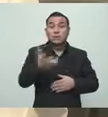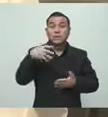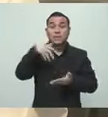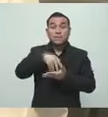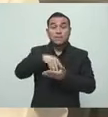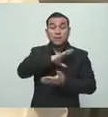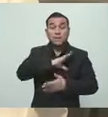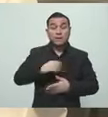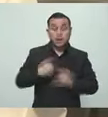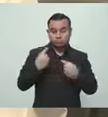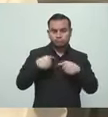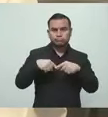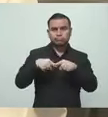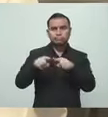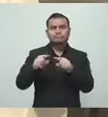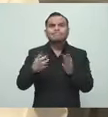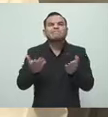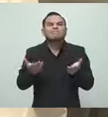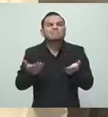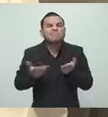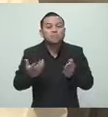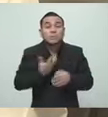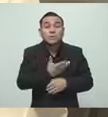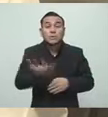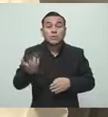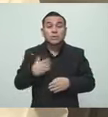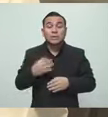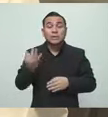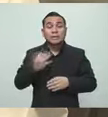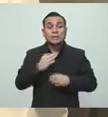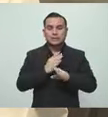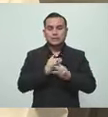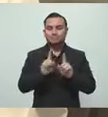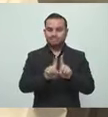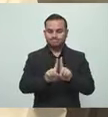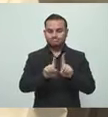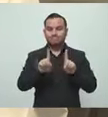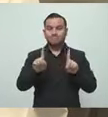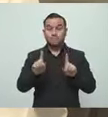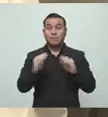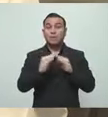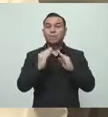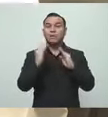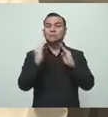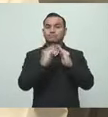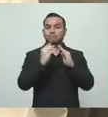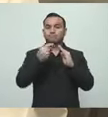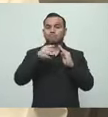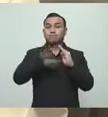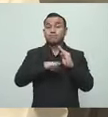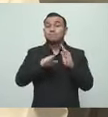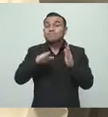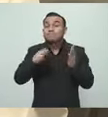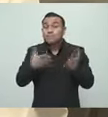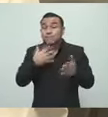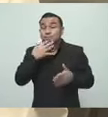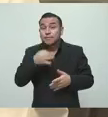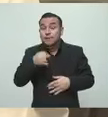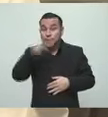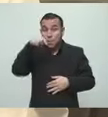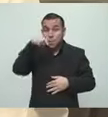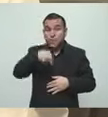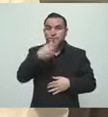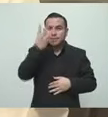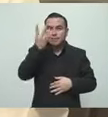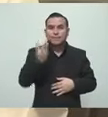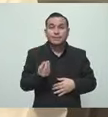manteniendo lo que son las medidas de distanciamiento social y la cuarentena, a la cual pues hasta este